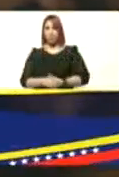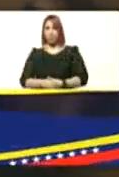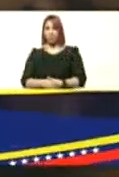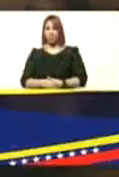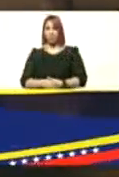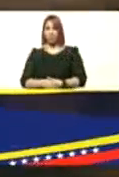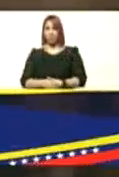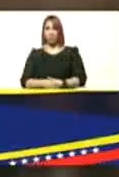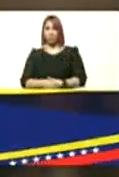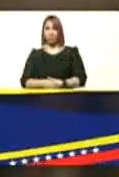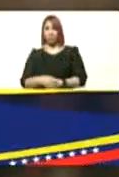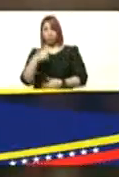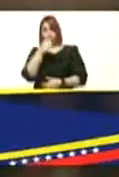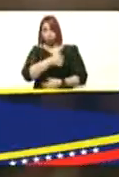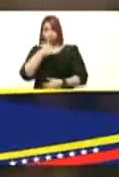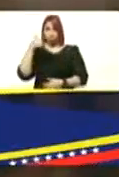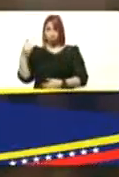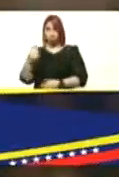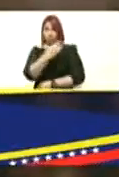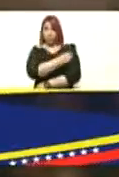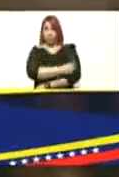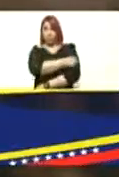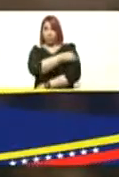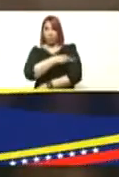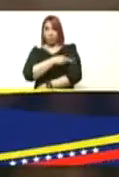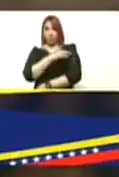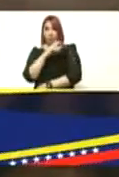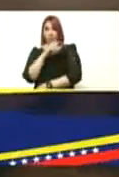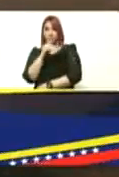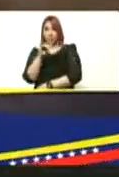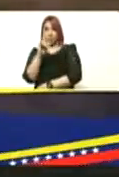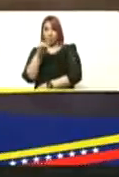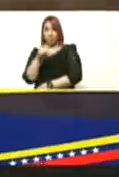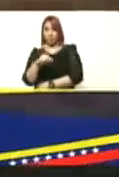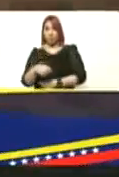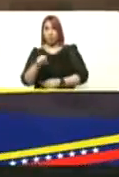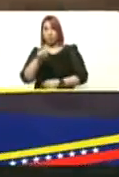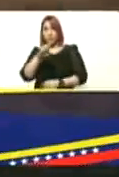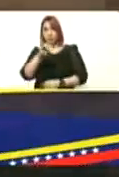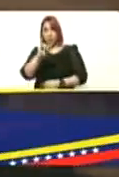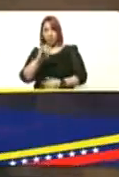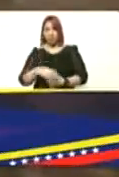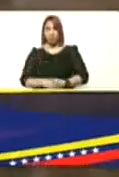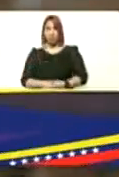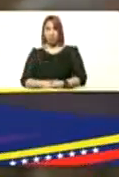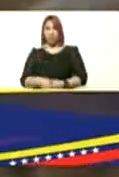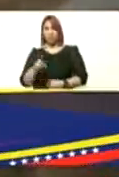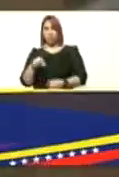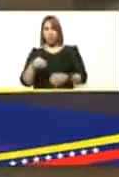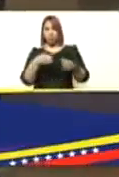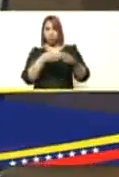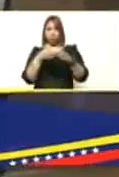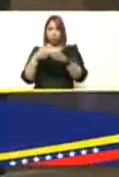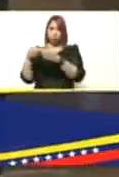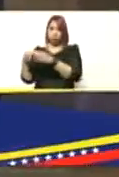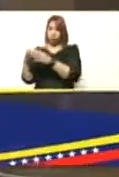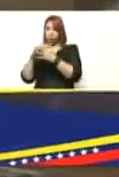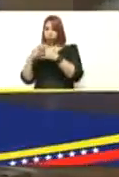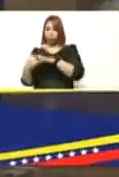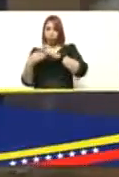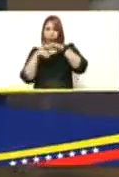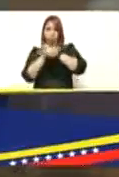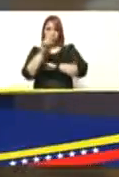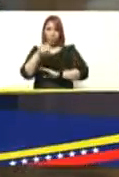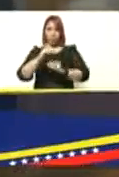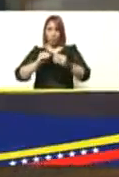por supuesto en cada uno de los hospitales los cdi los sri los módulos de barrio adentro todo eso que además